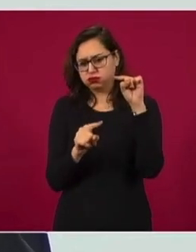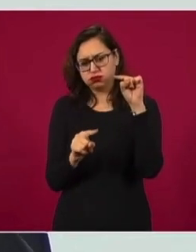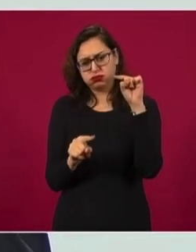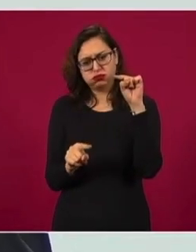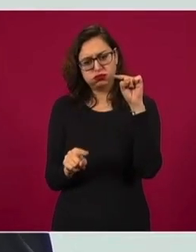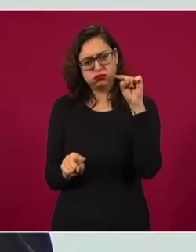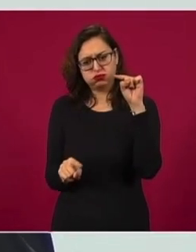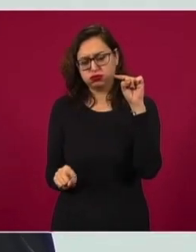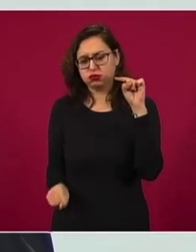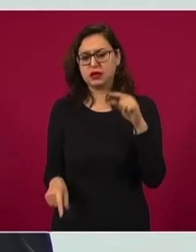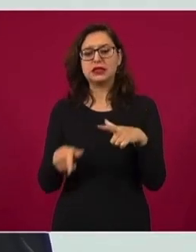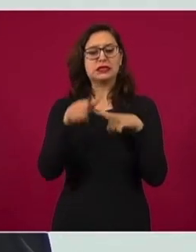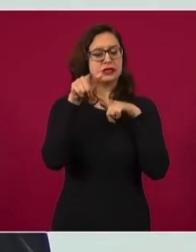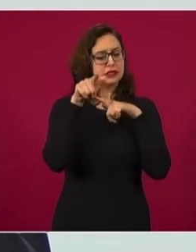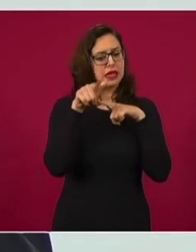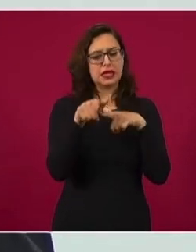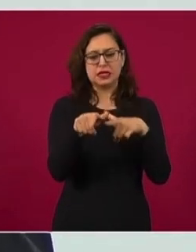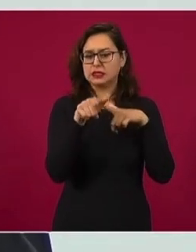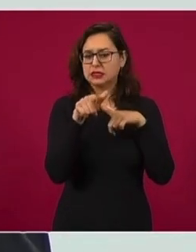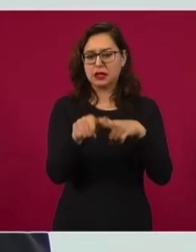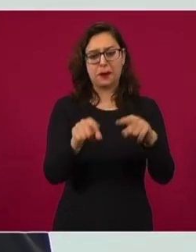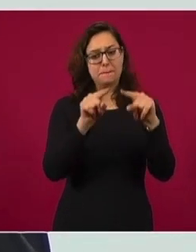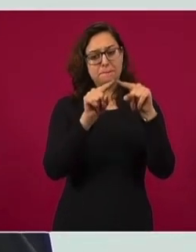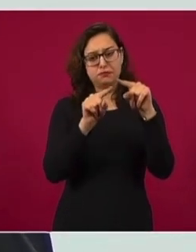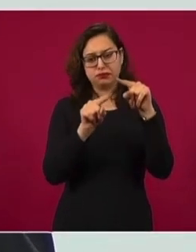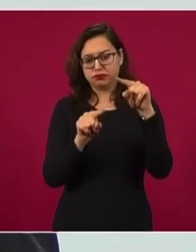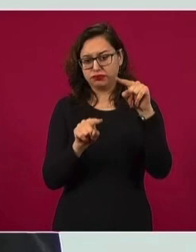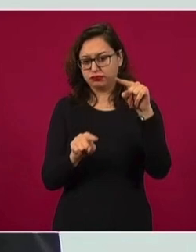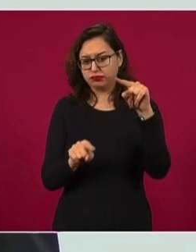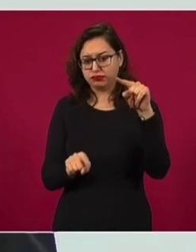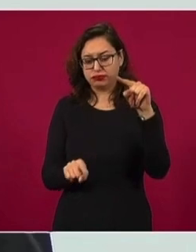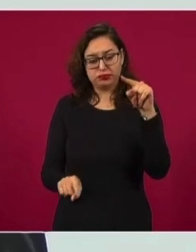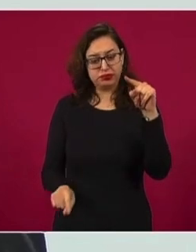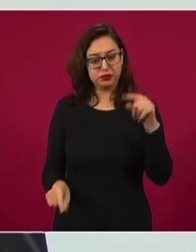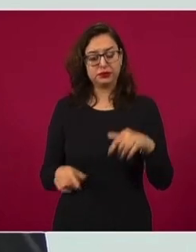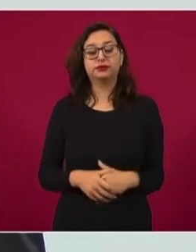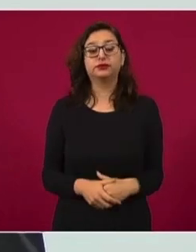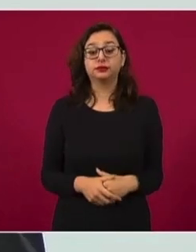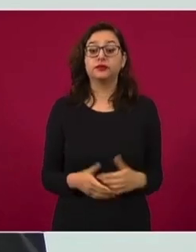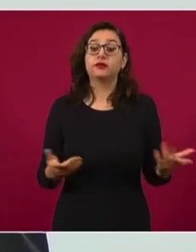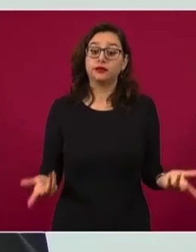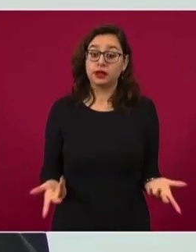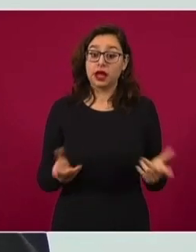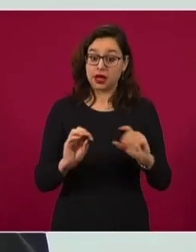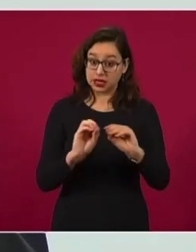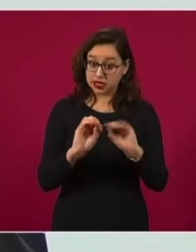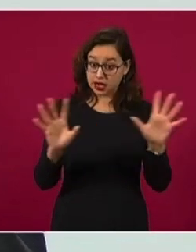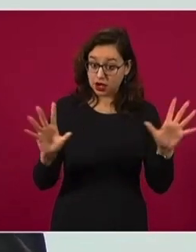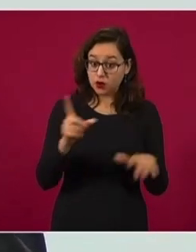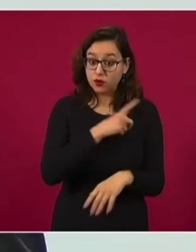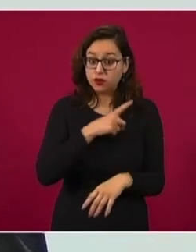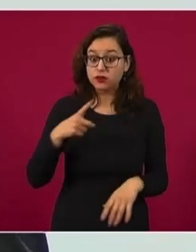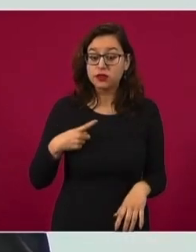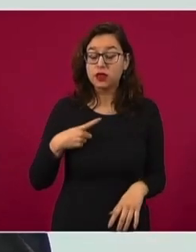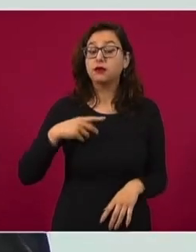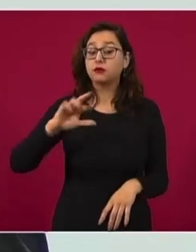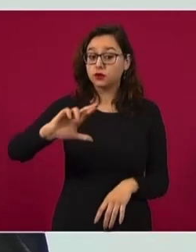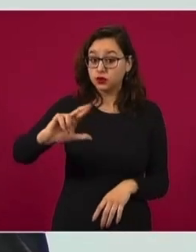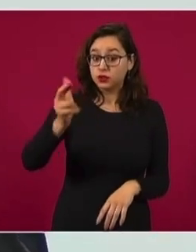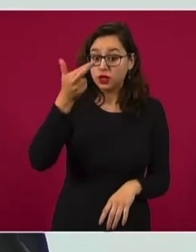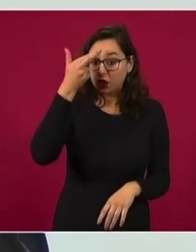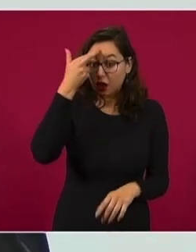completa reducción o desaparición. Desde luego siempre hay que tener en cuenta que las epidemias tienen